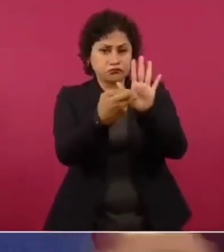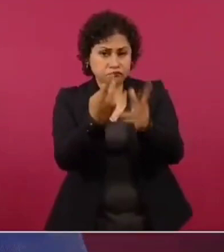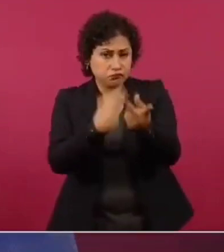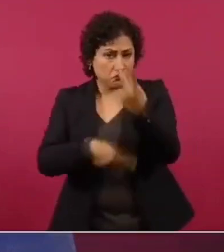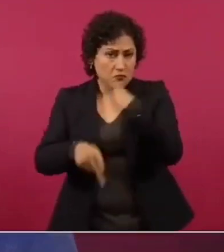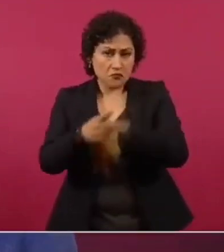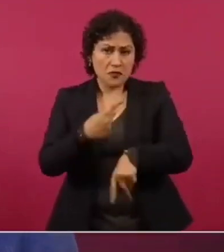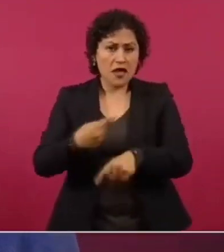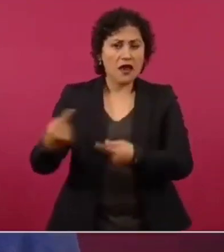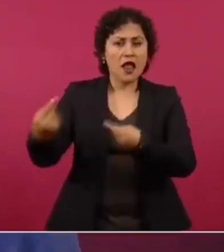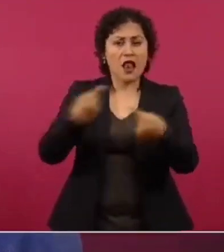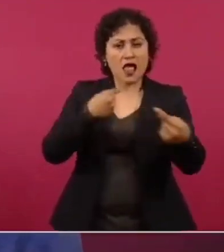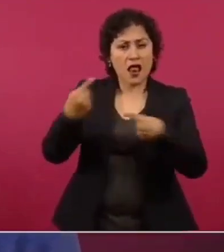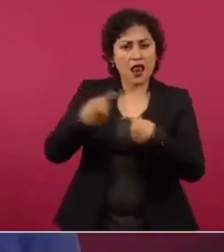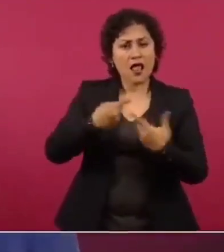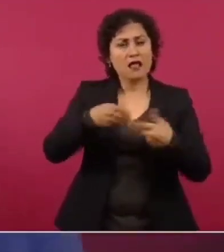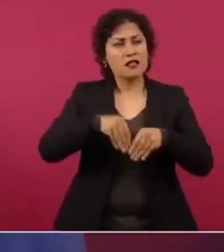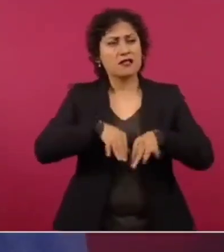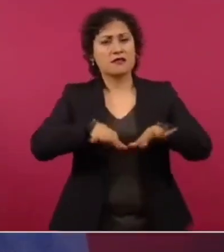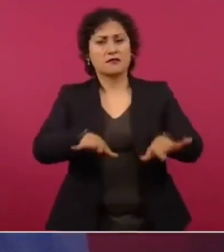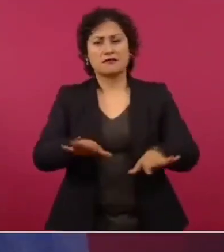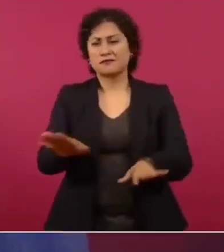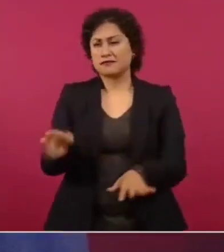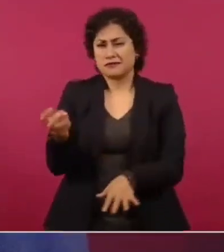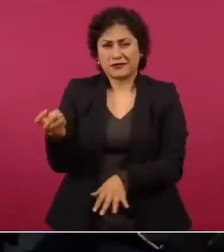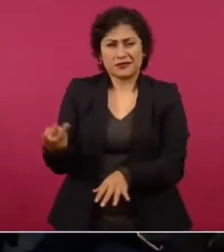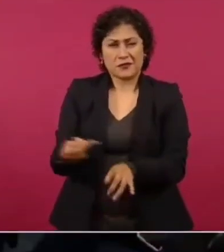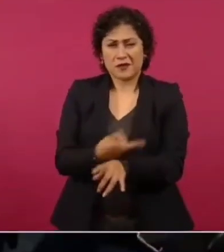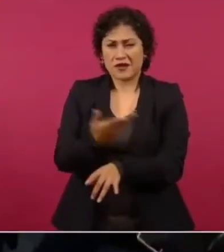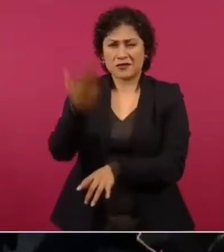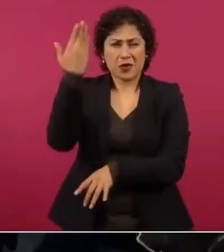imponerse. Ya no son esos tiempos,